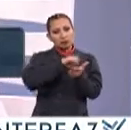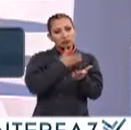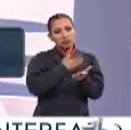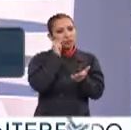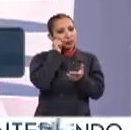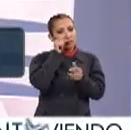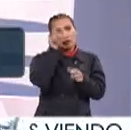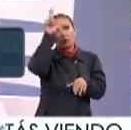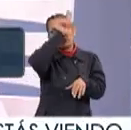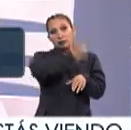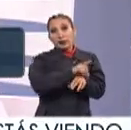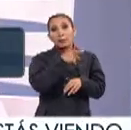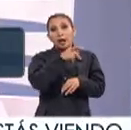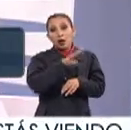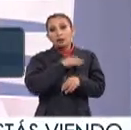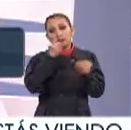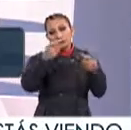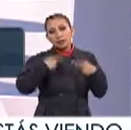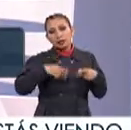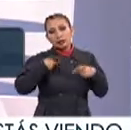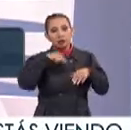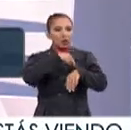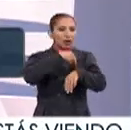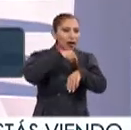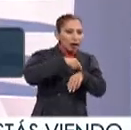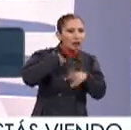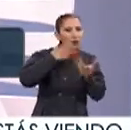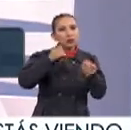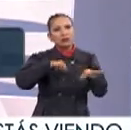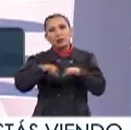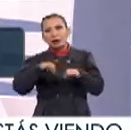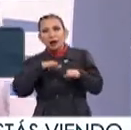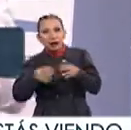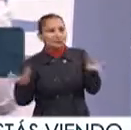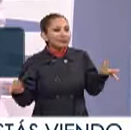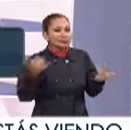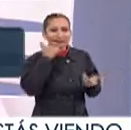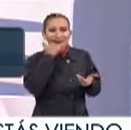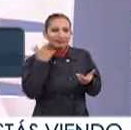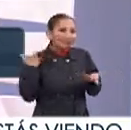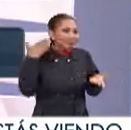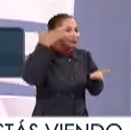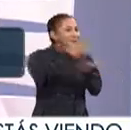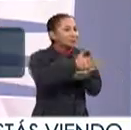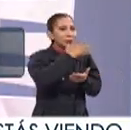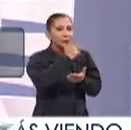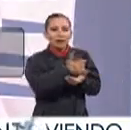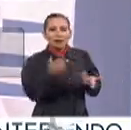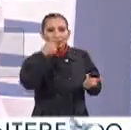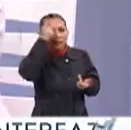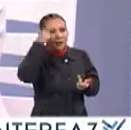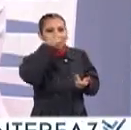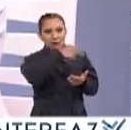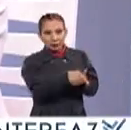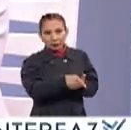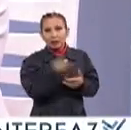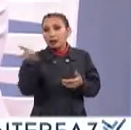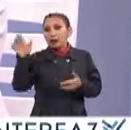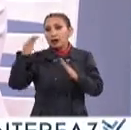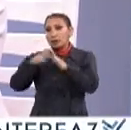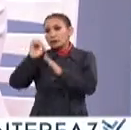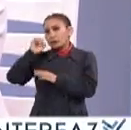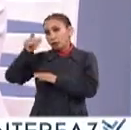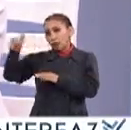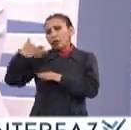Y no me importa Estar ahí todo el día Pero hay mucha gente Que por horario Por cuestiones de trabajo O circunstancia No le es tan fácil Desplazarse Entonces Casa